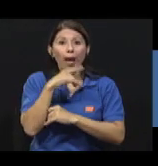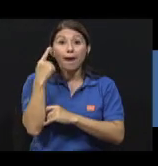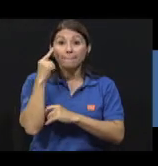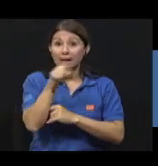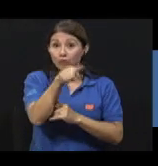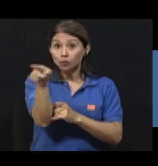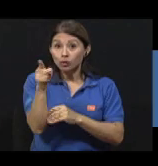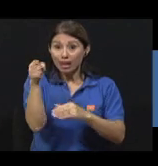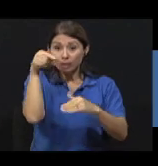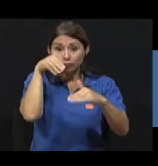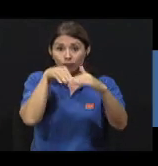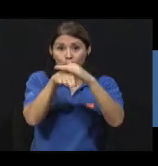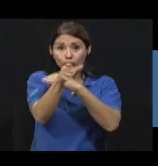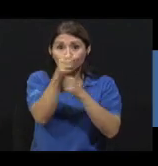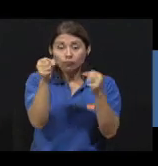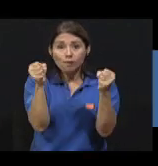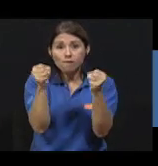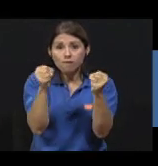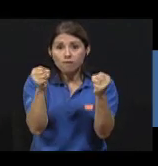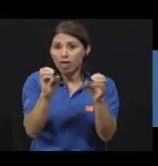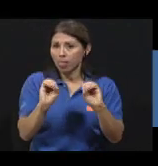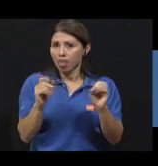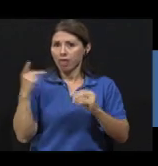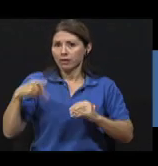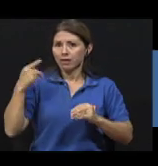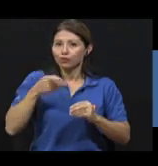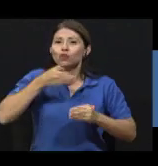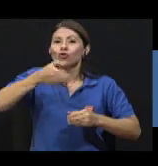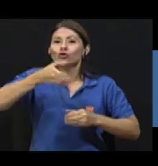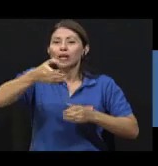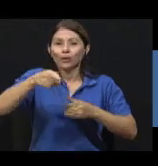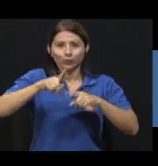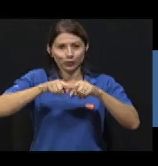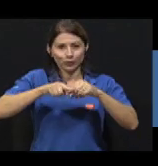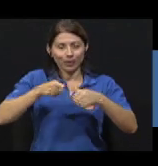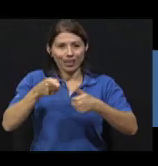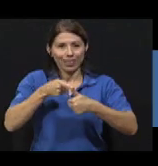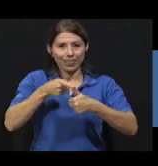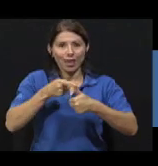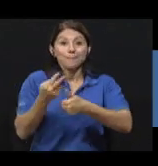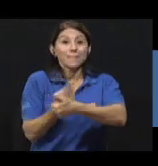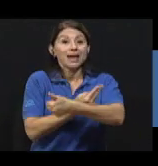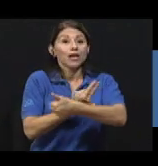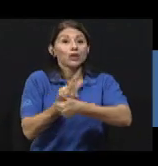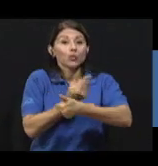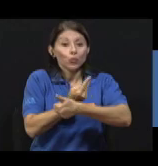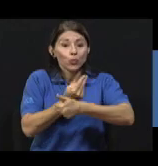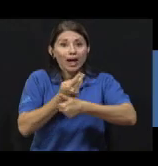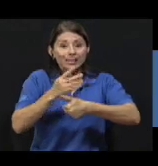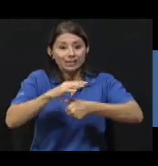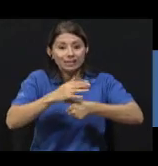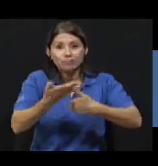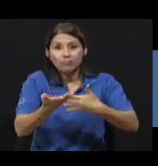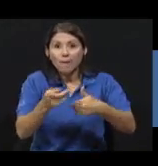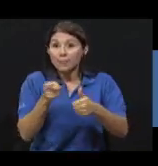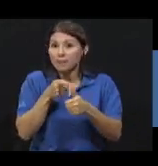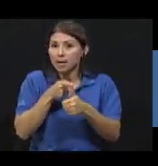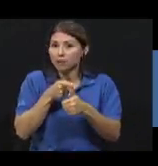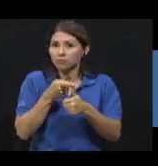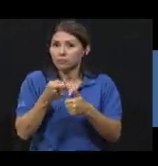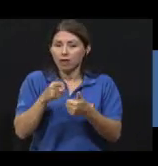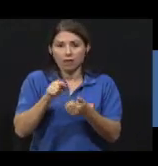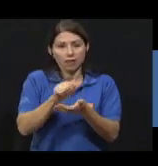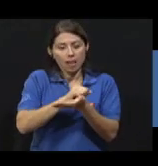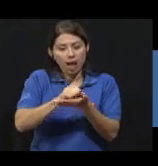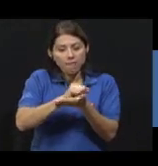siguientes consejos, según el tipo de alimento. Verduras y hortalizas. Primero es necesario lavarlas, quitarles